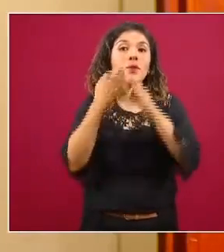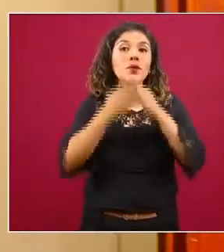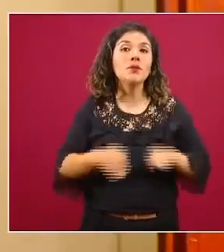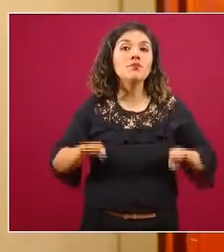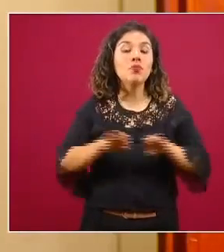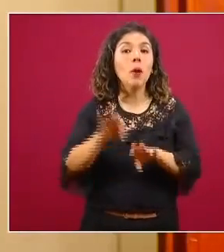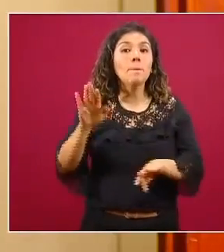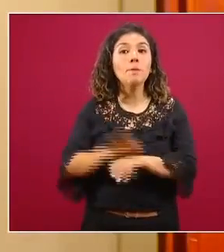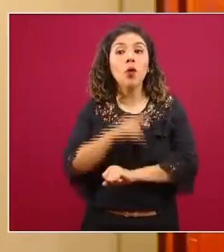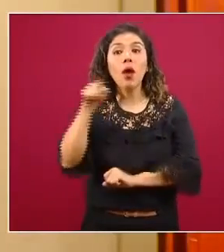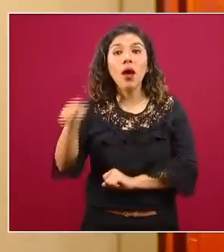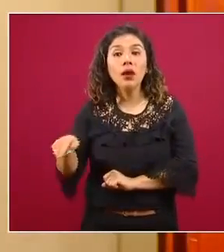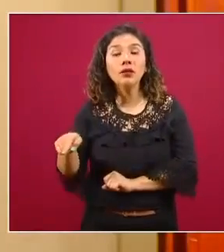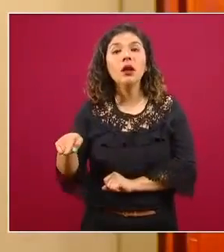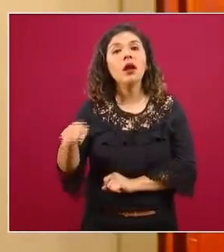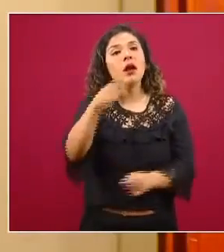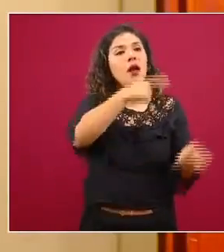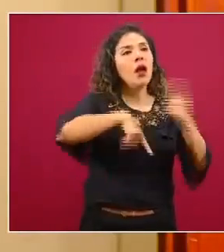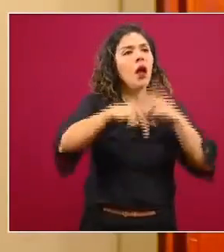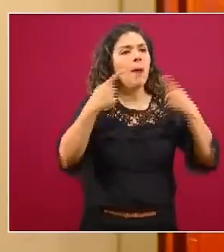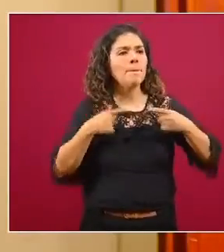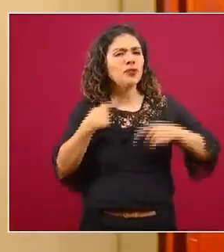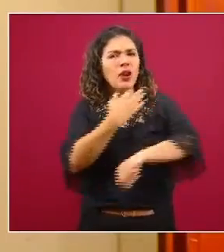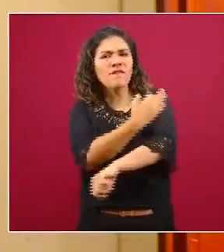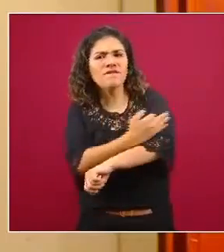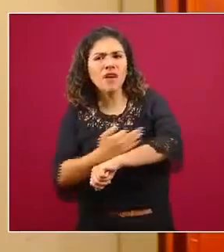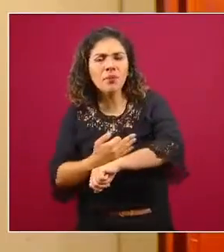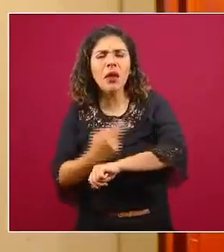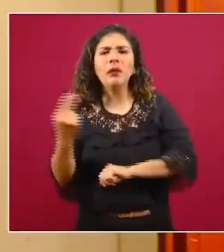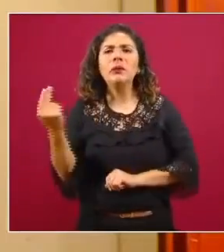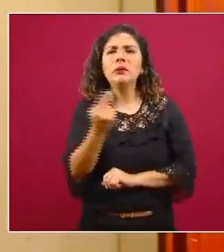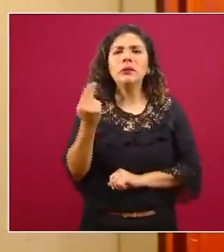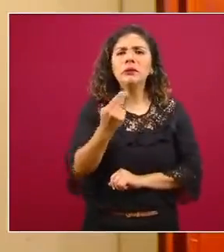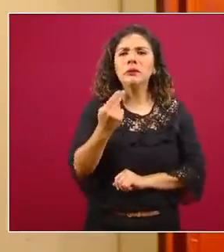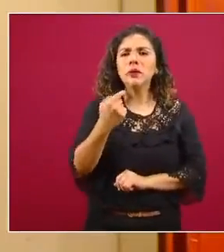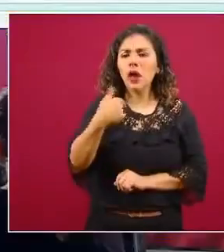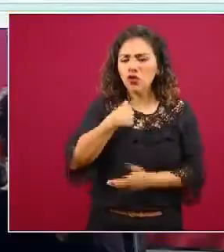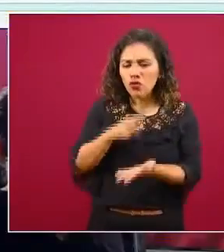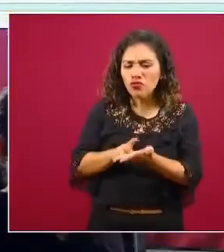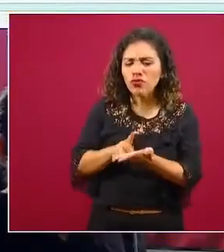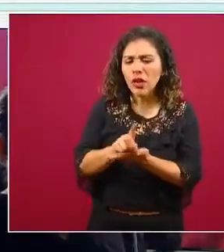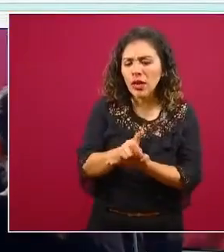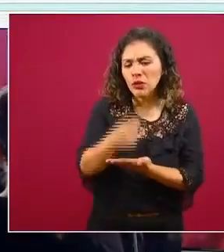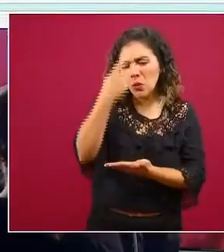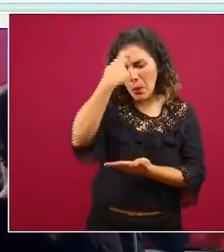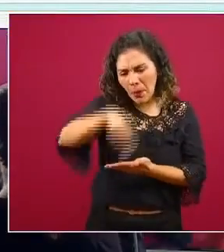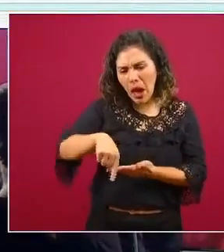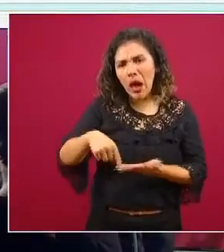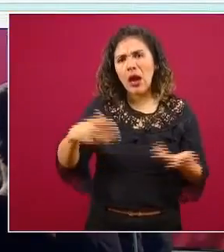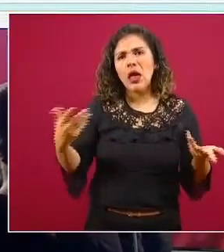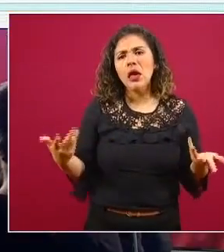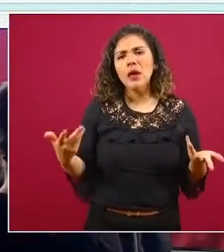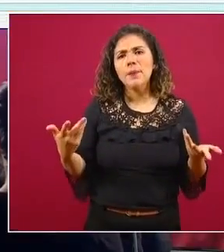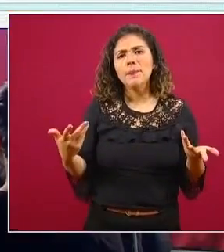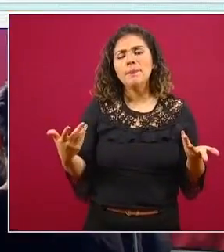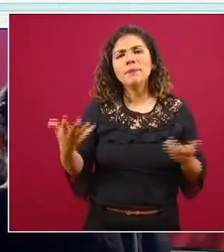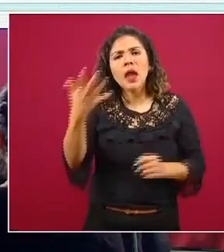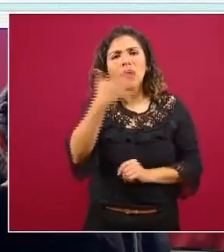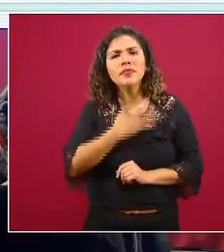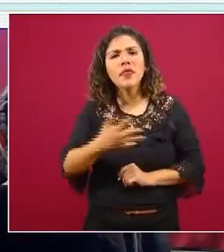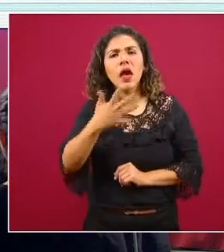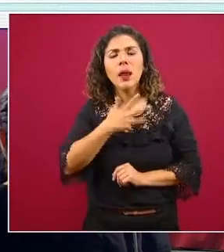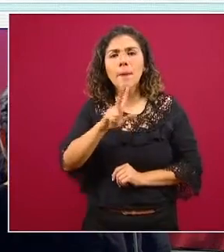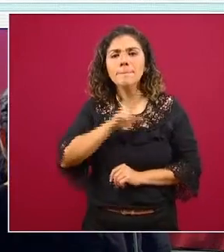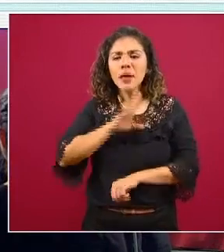muy importante porque al final es el que los familiares para que puedan tengan el derecho el derecho de tener